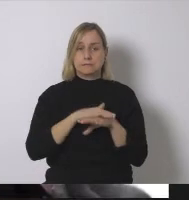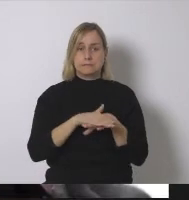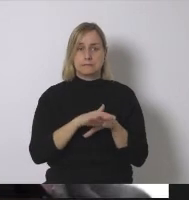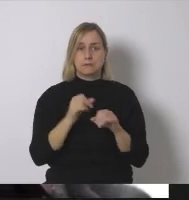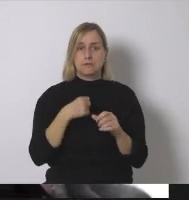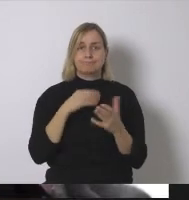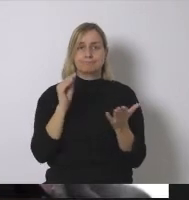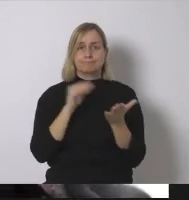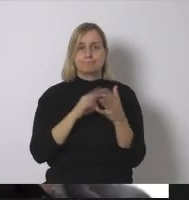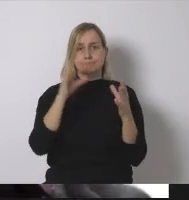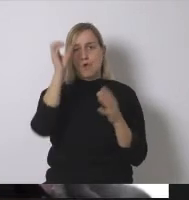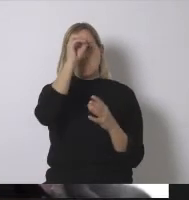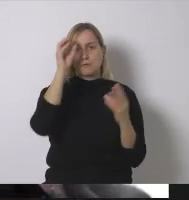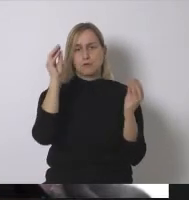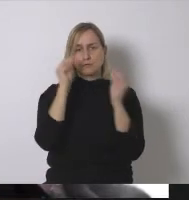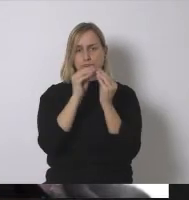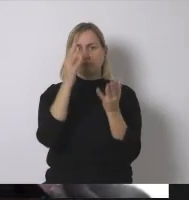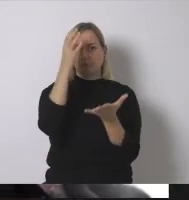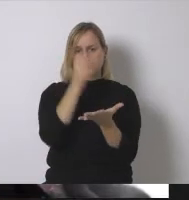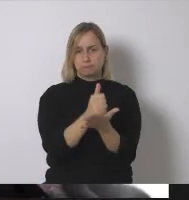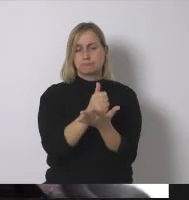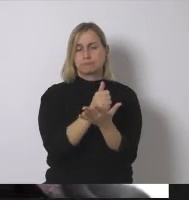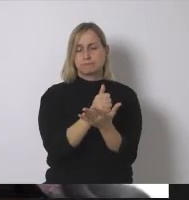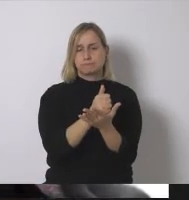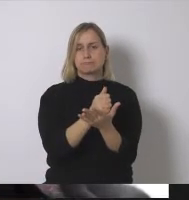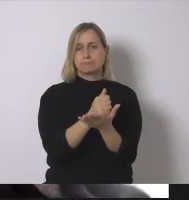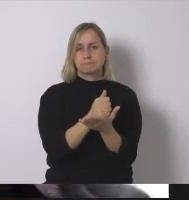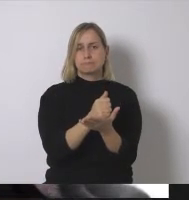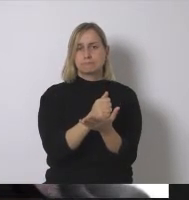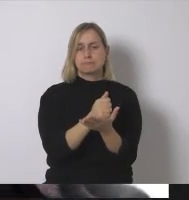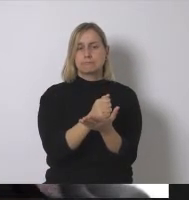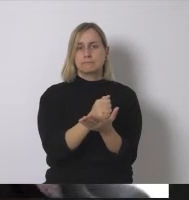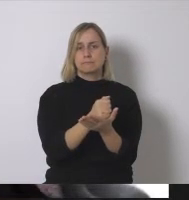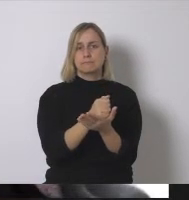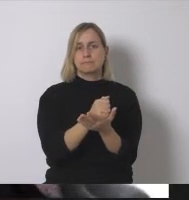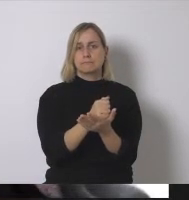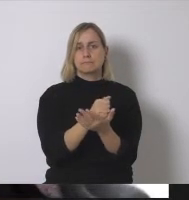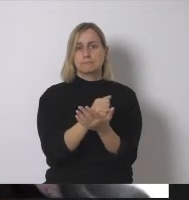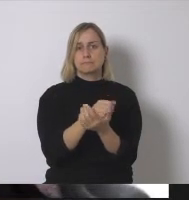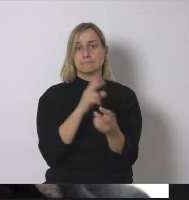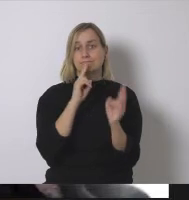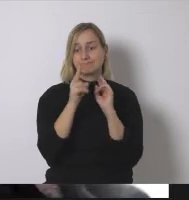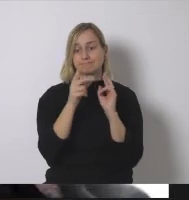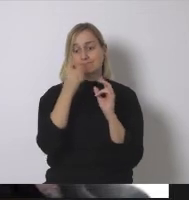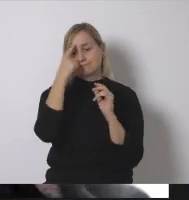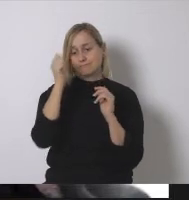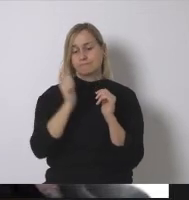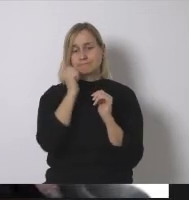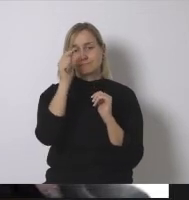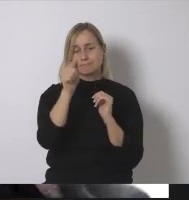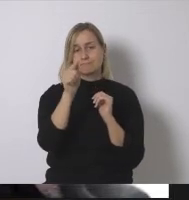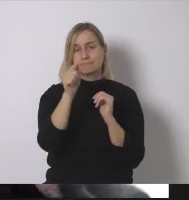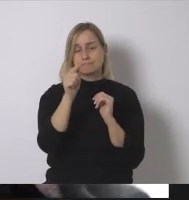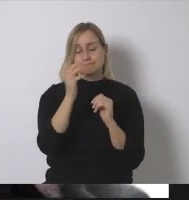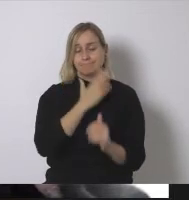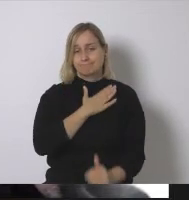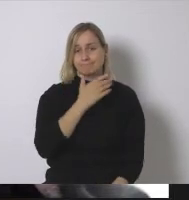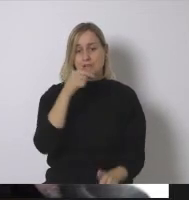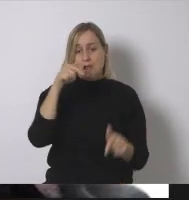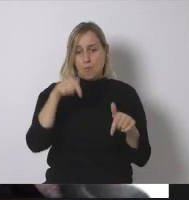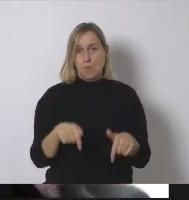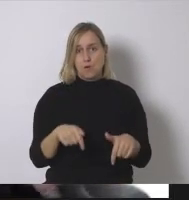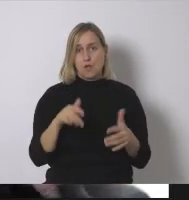pasa por desgracia en muchas ocasiones y yo comparto esta reflexión pero debo decirte que